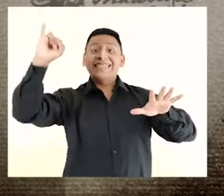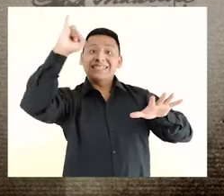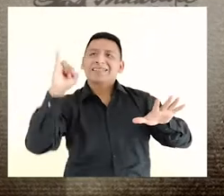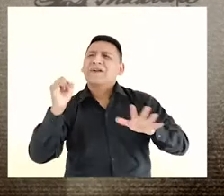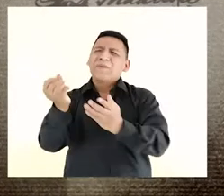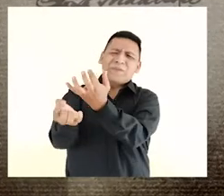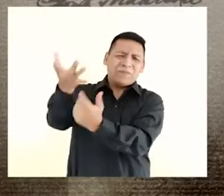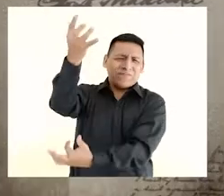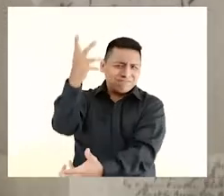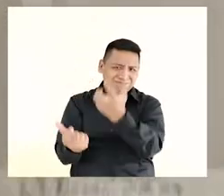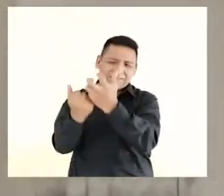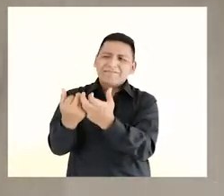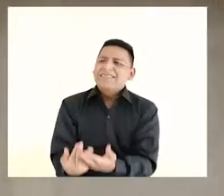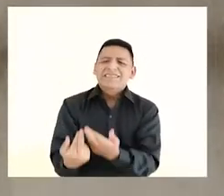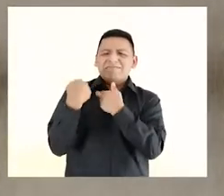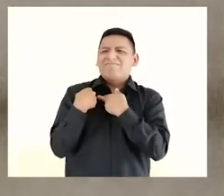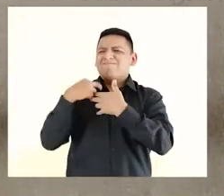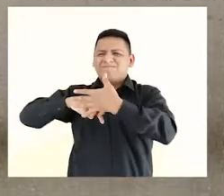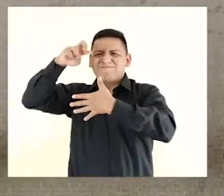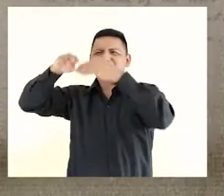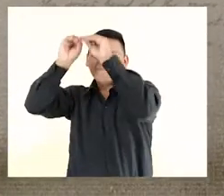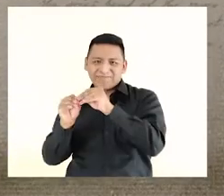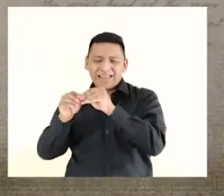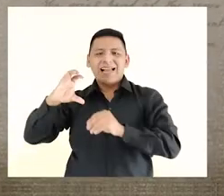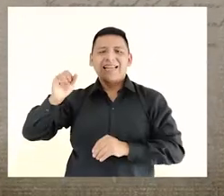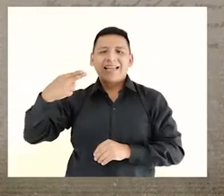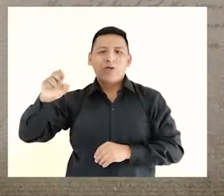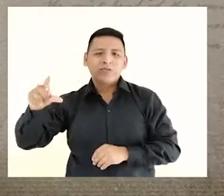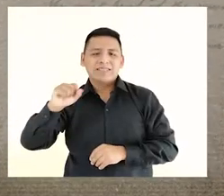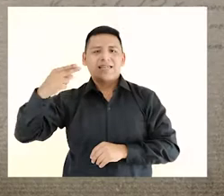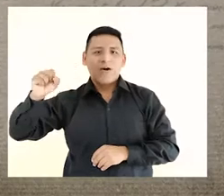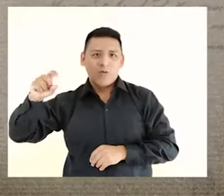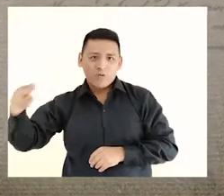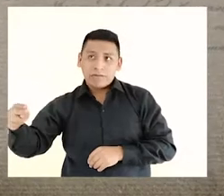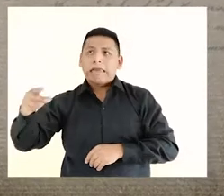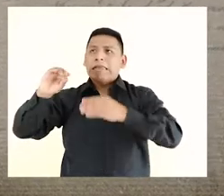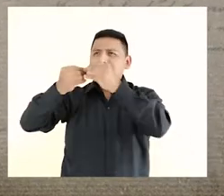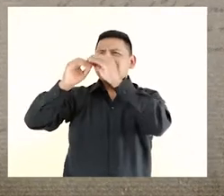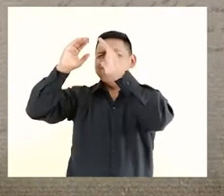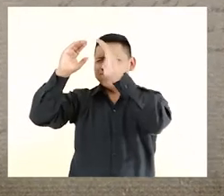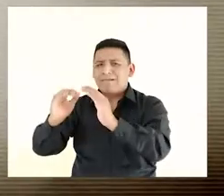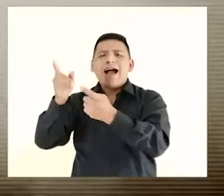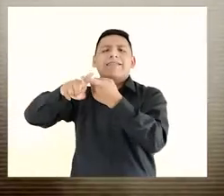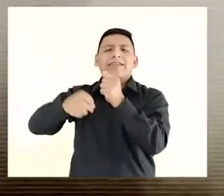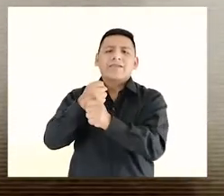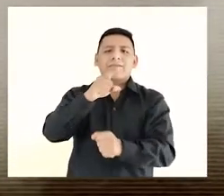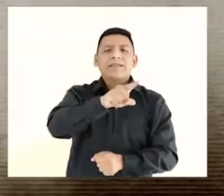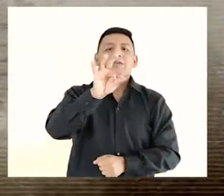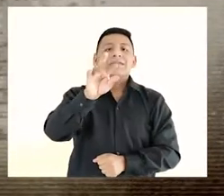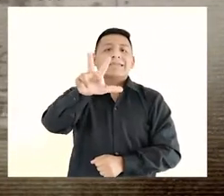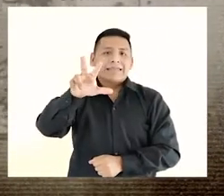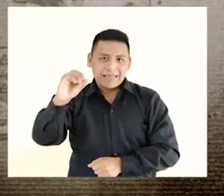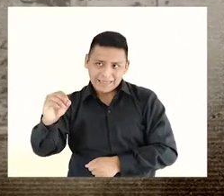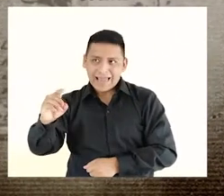izquierda fue consumida por un fuego. El encargado del nuevo proyecto fue Klaus Zahut, quien solo pudo culminar esa parte hasta